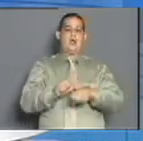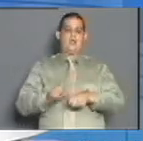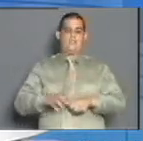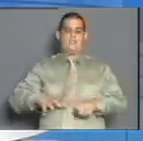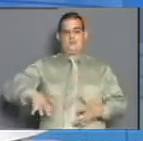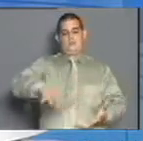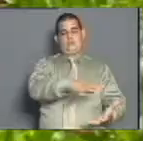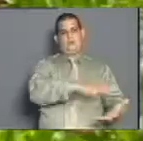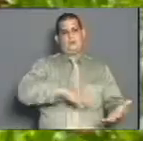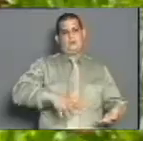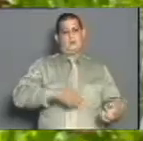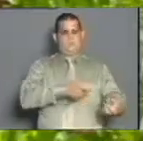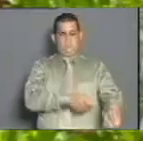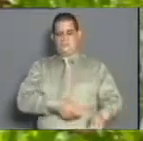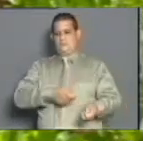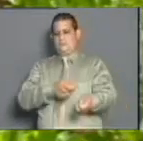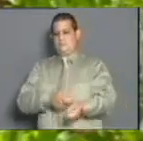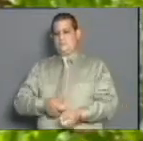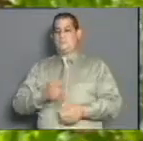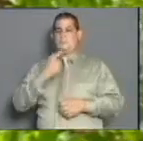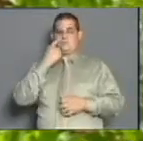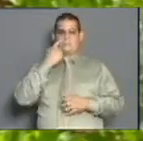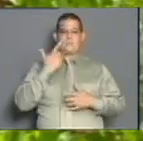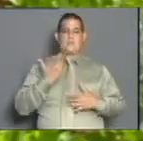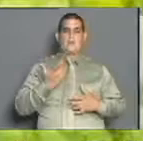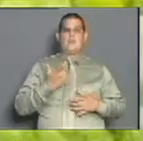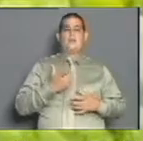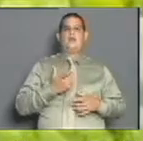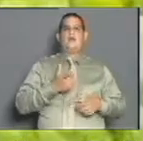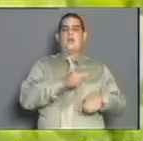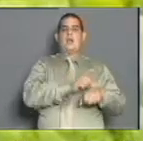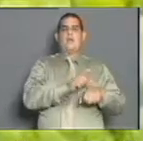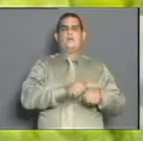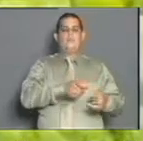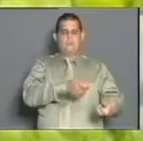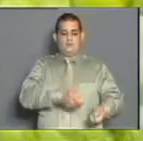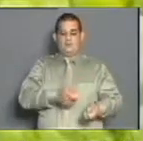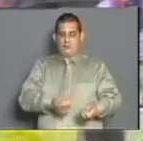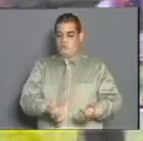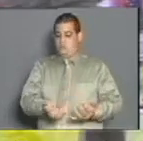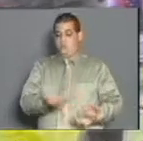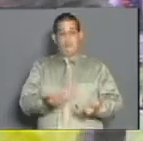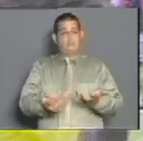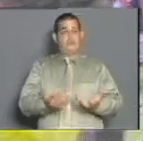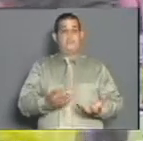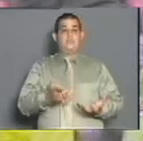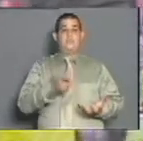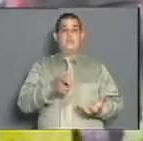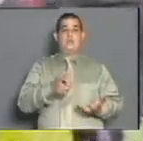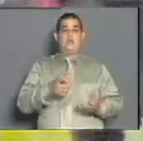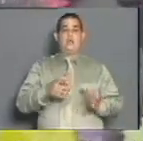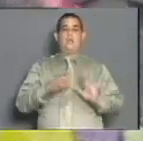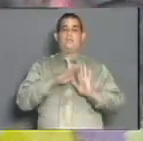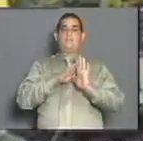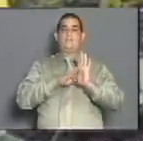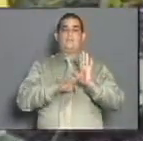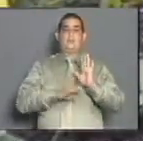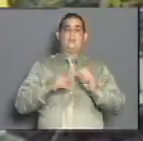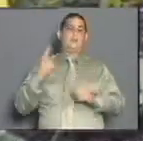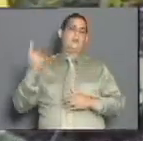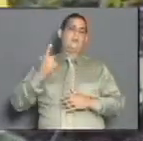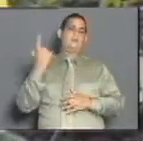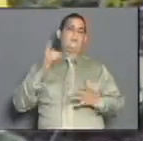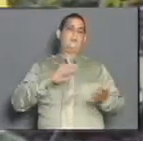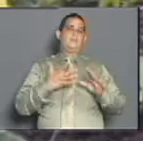las localidades. La agricultura urbana, suburbana y familiar, como programa nacional en desarrollo desde